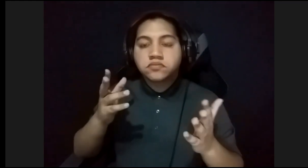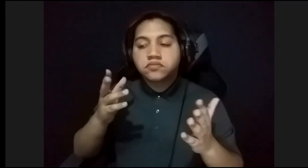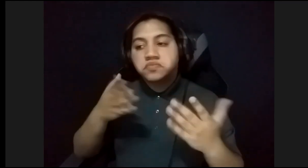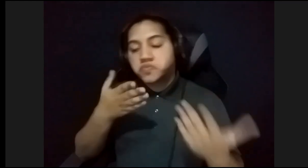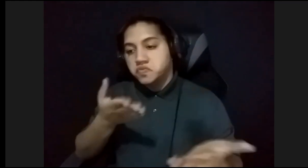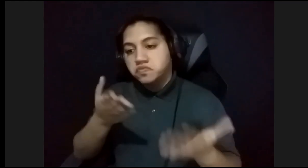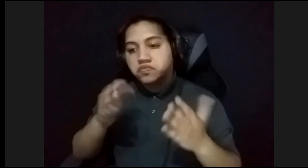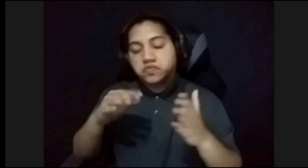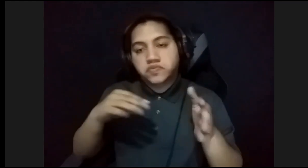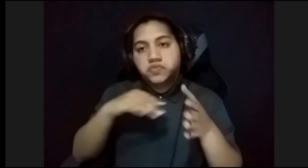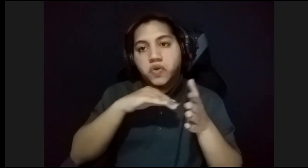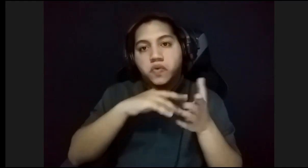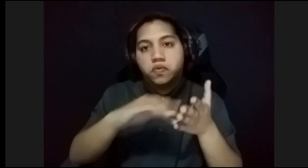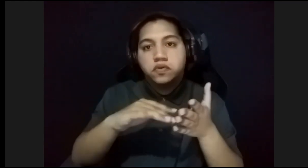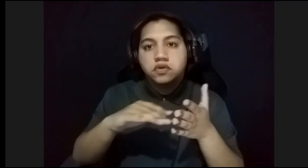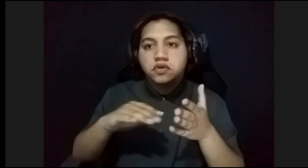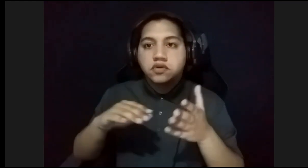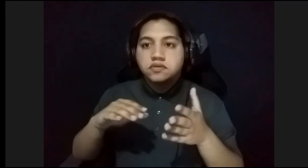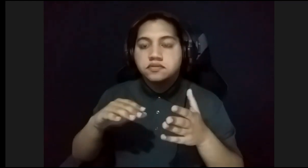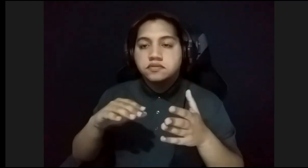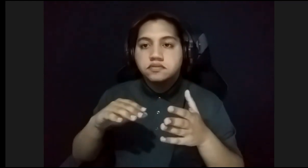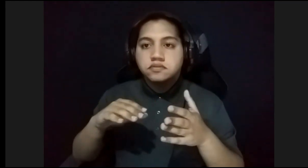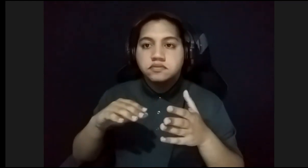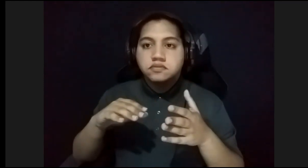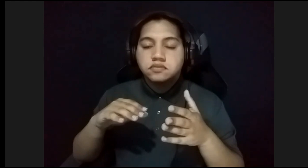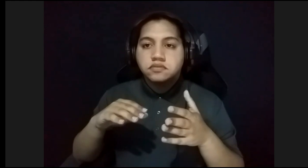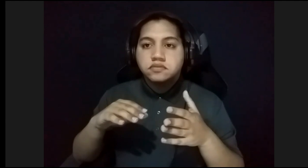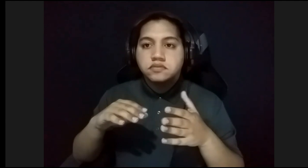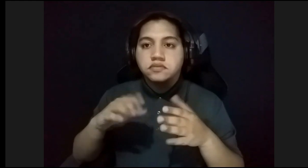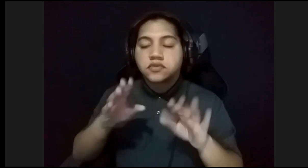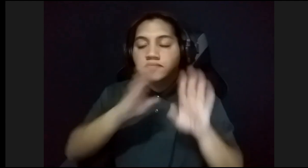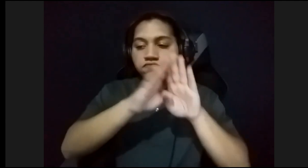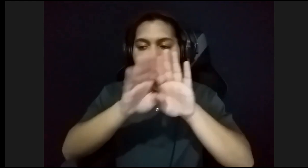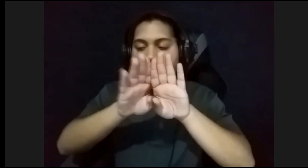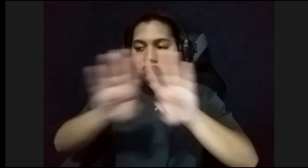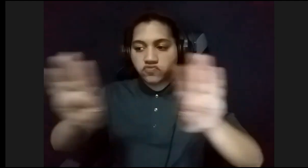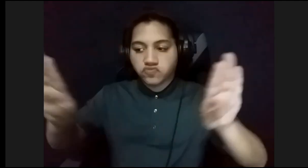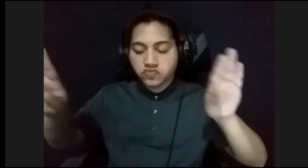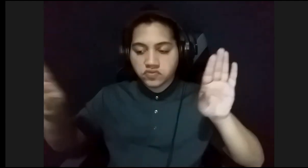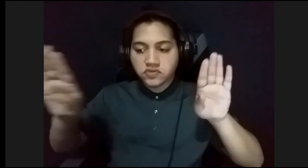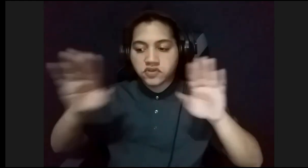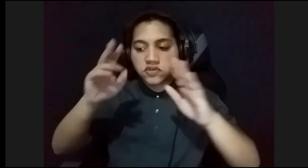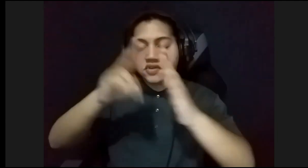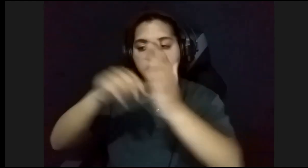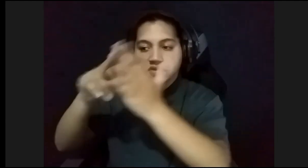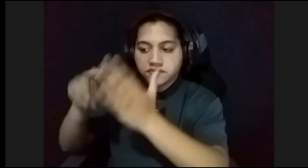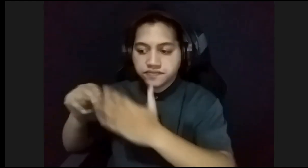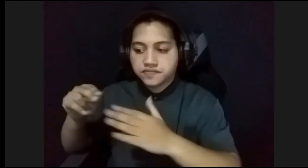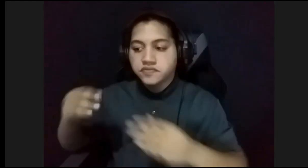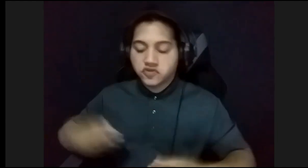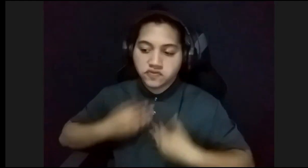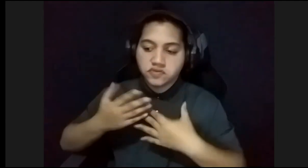el muralismo, y toda esta influencia que recibió de los grandes